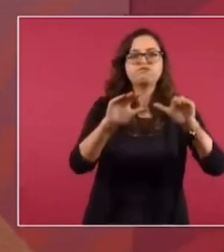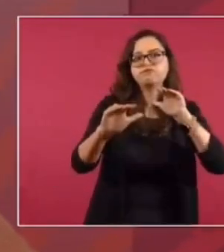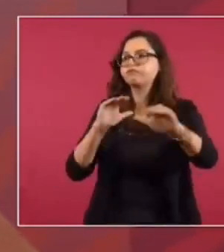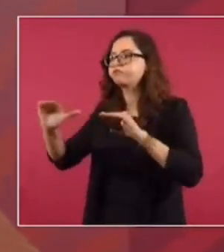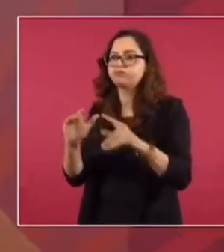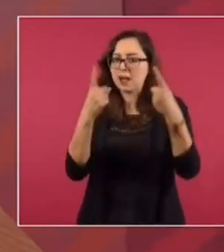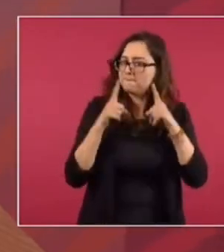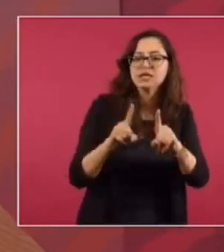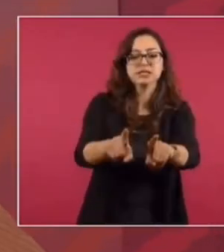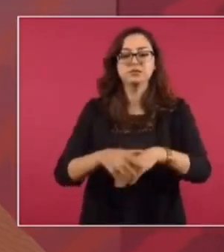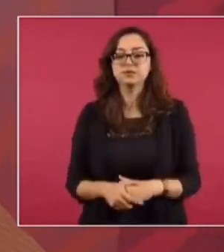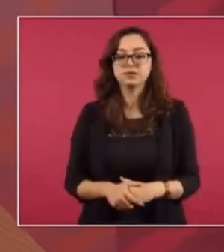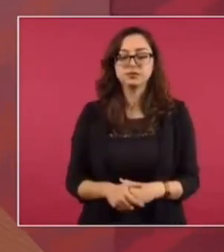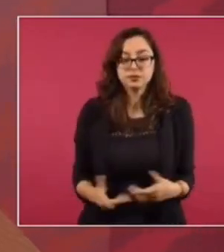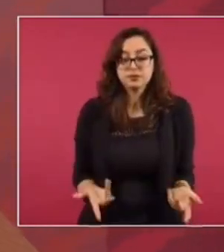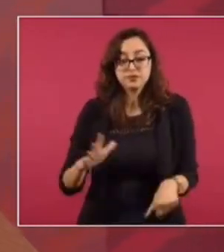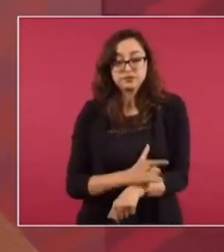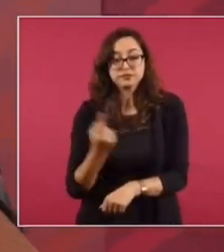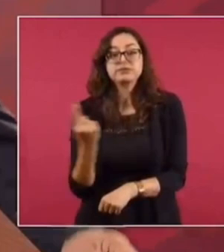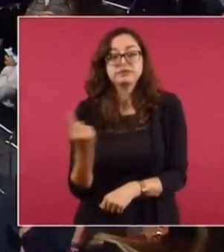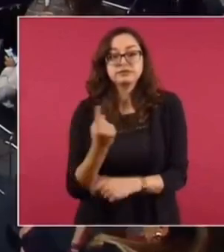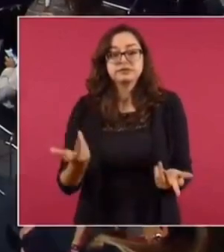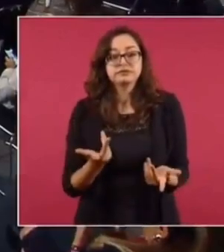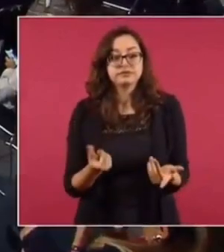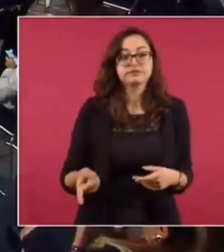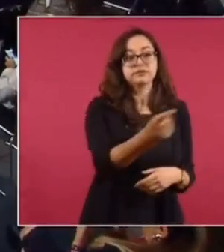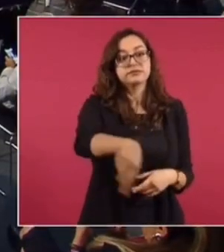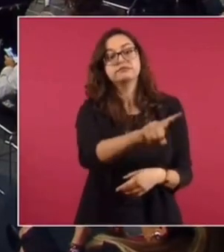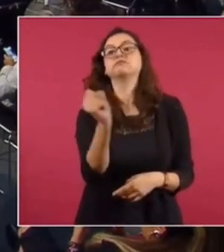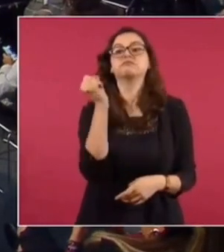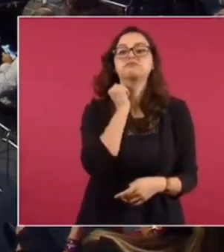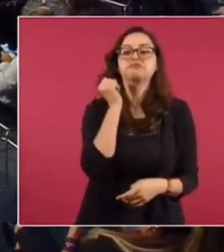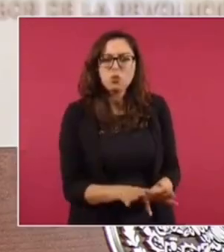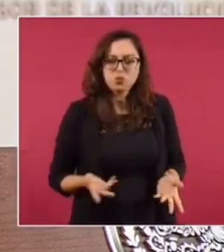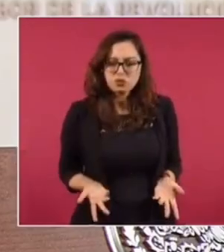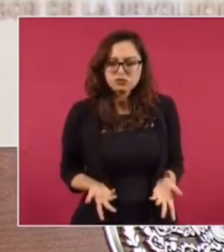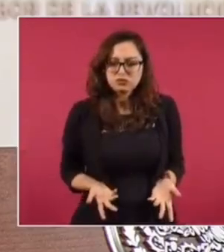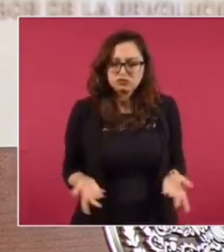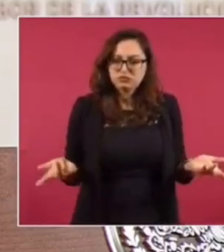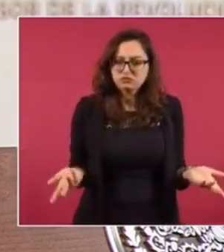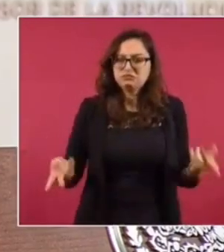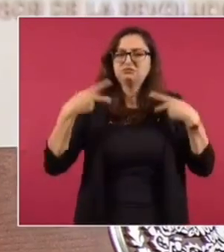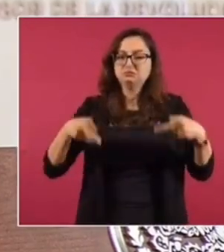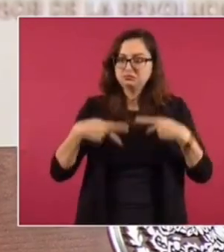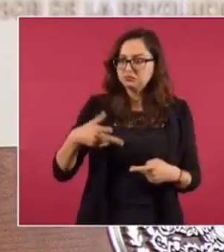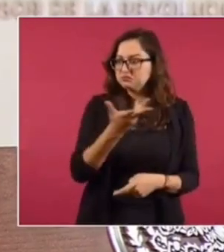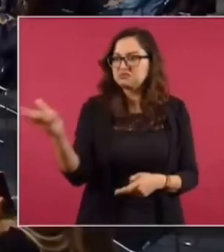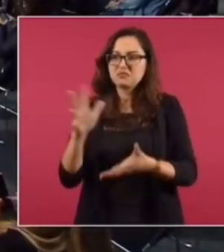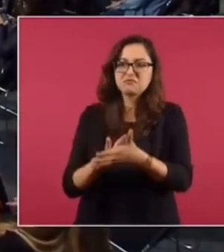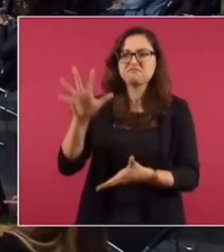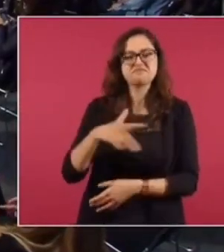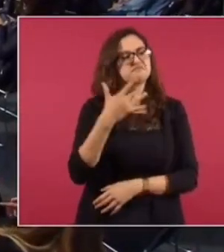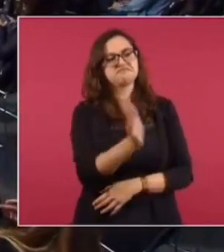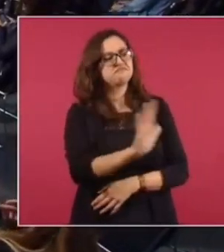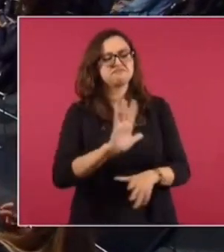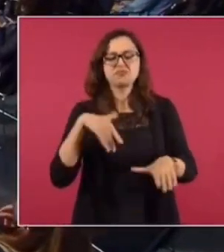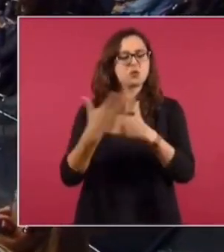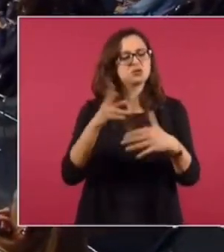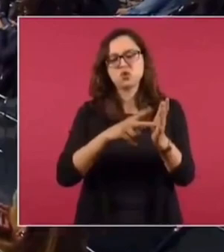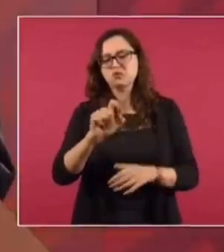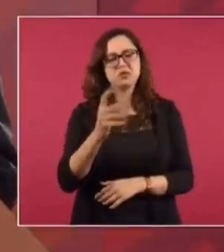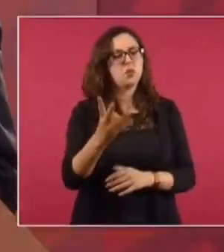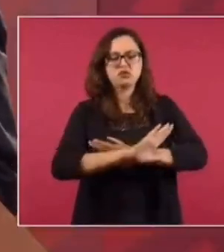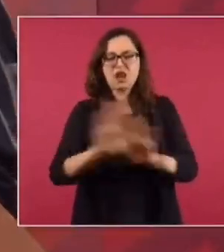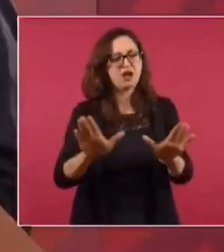ciudadanos. ¿Por qué? Los senadores no están escuchando. La gente dice, no queremos que el ejército siga en las calles, que se vaya a los